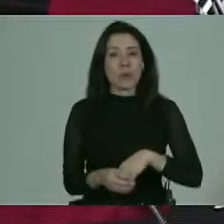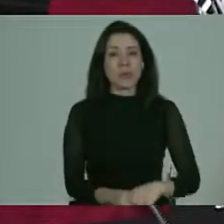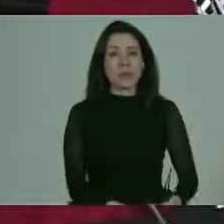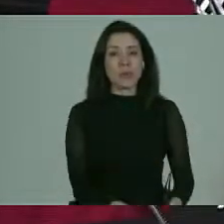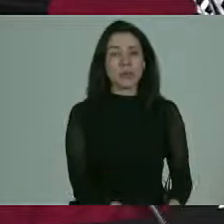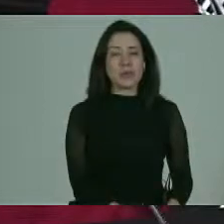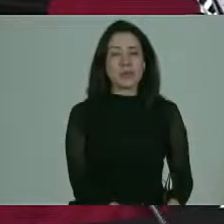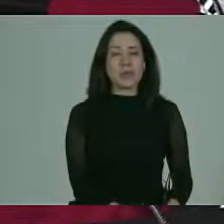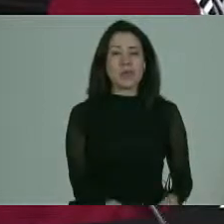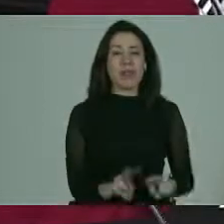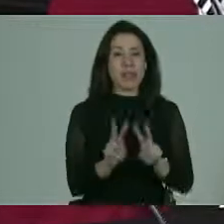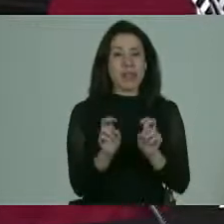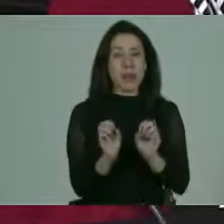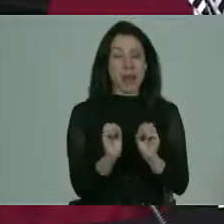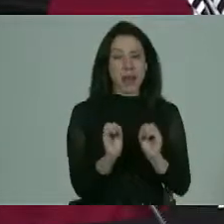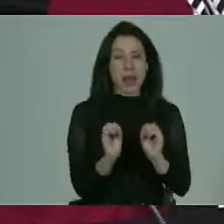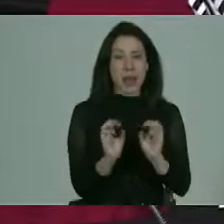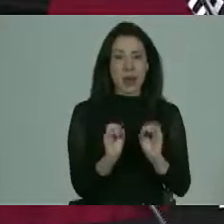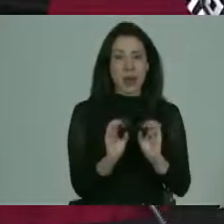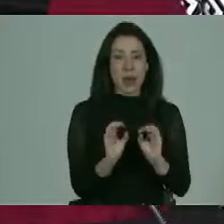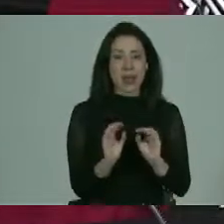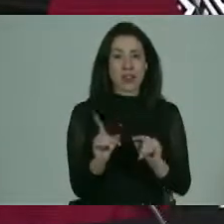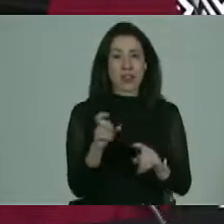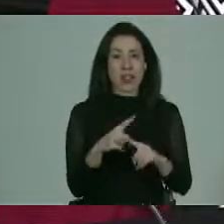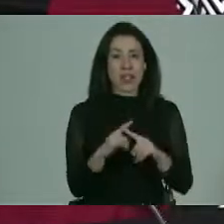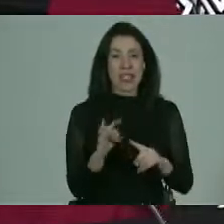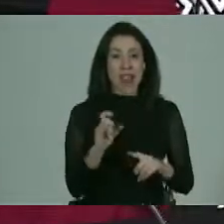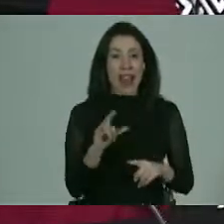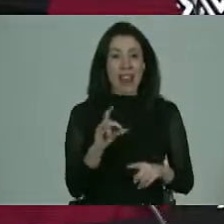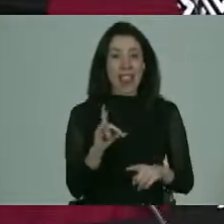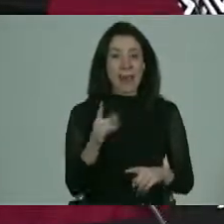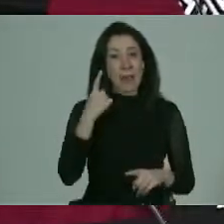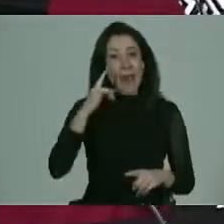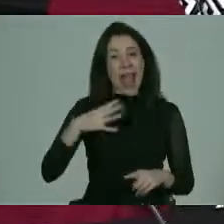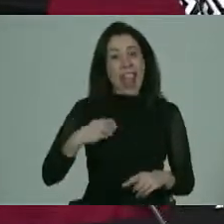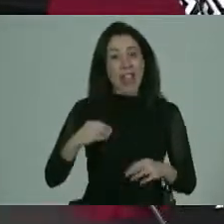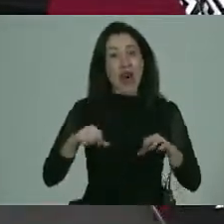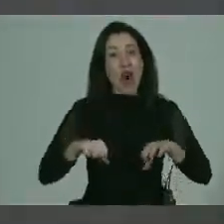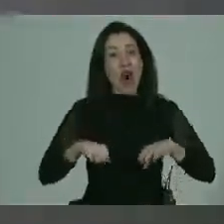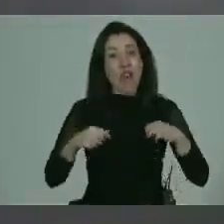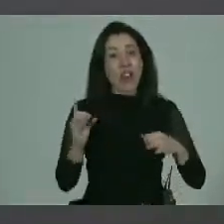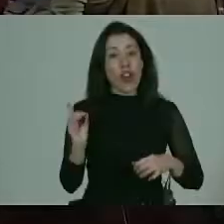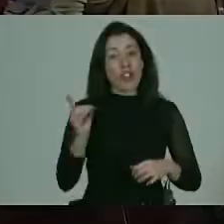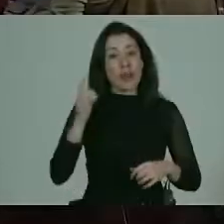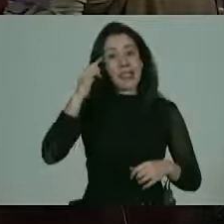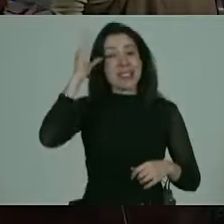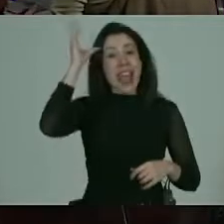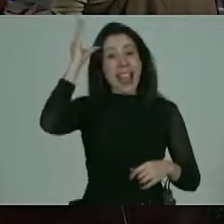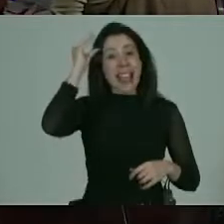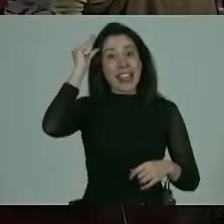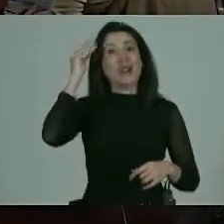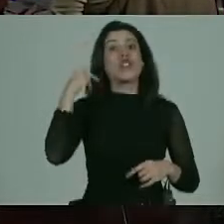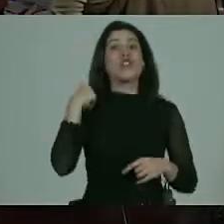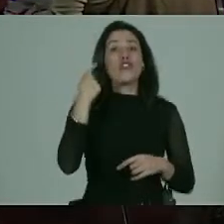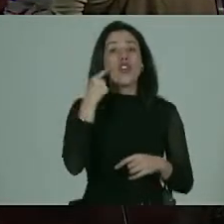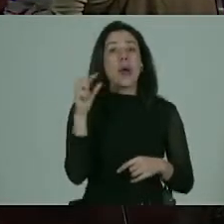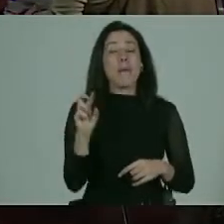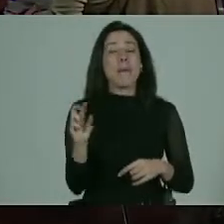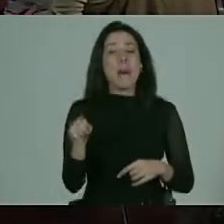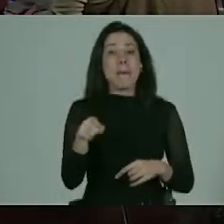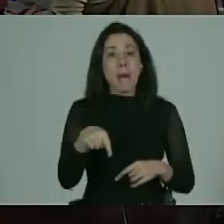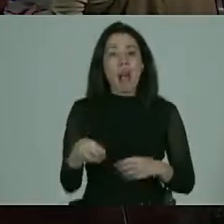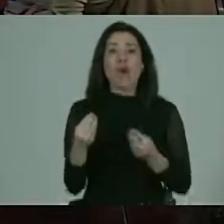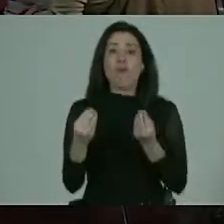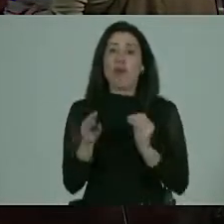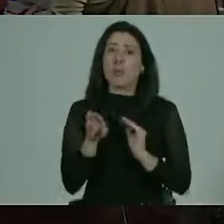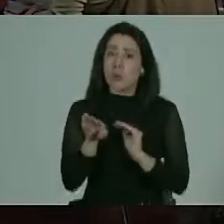el tema como de educación en sexualidad para hijos o jóvenes con discapacidad intelectual yo he encontrado que los papás son unos muy